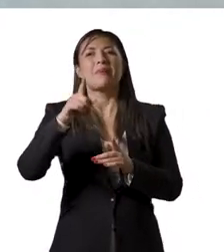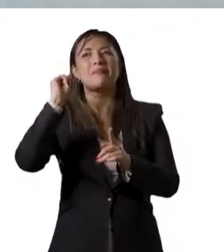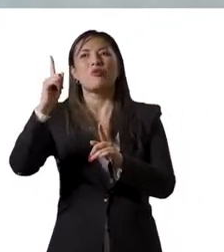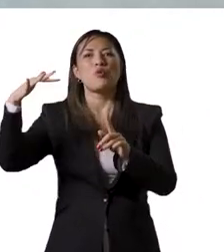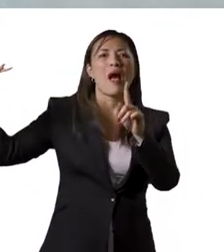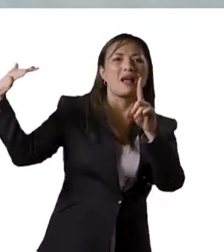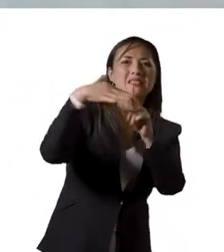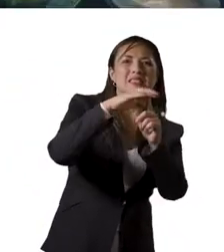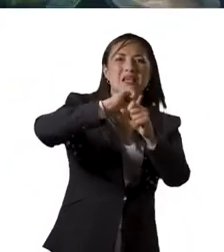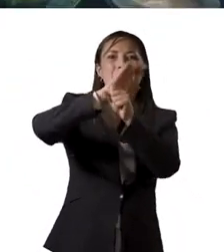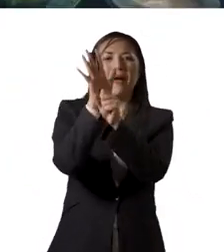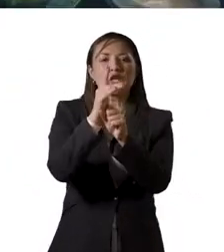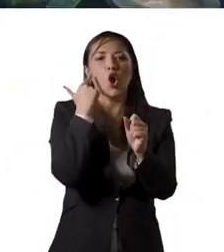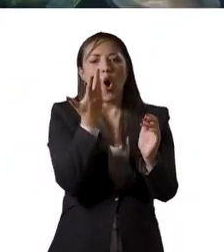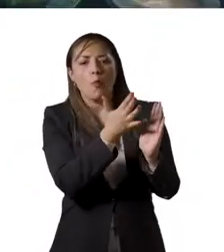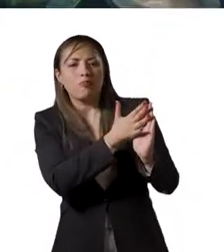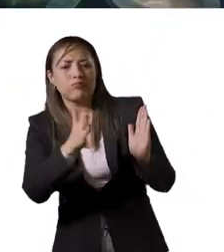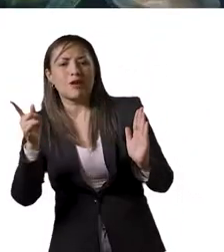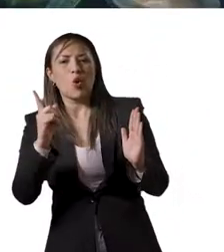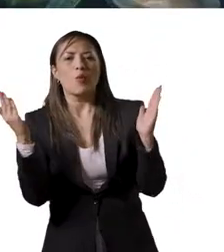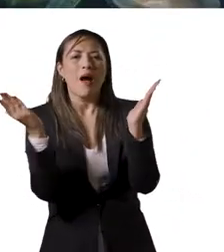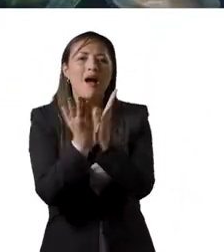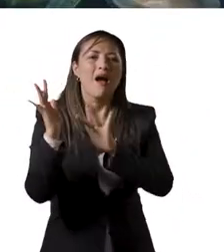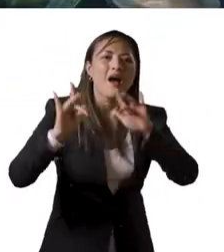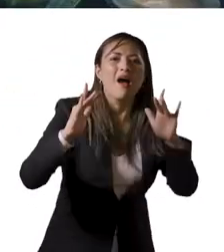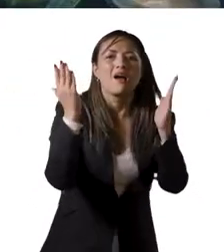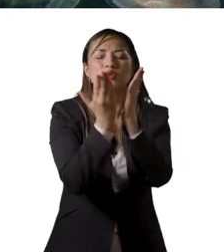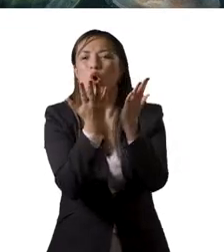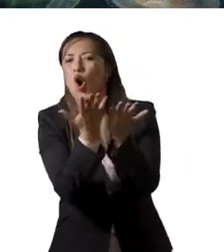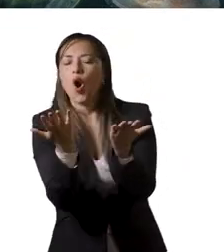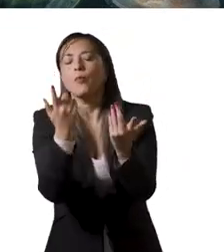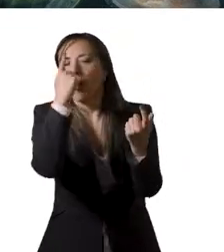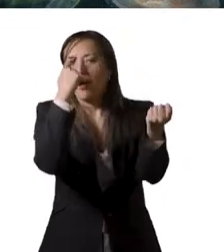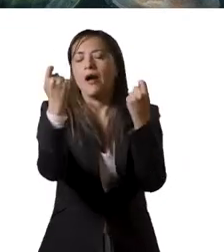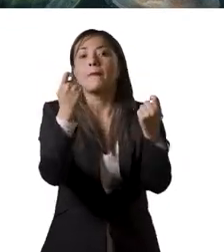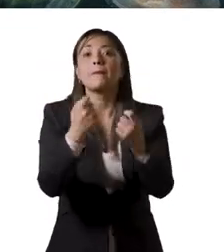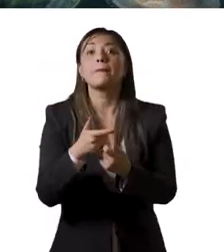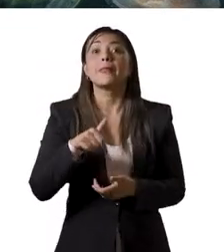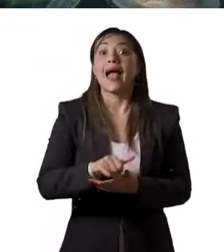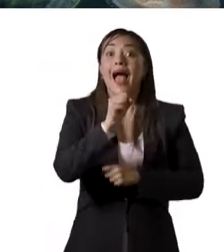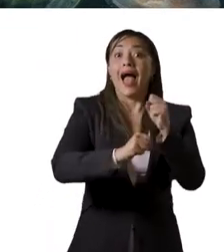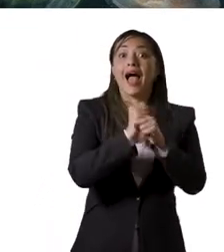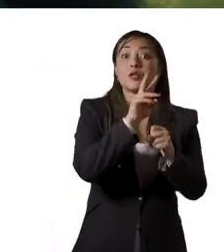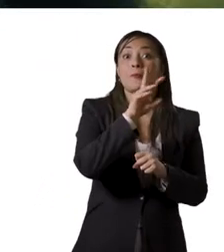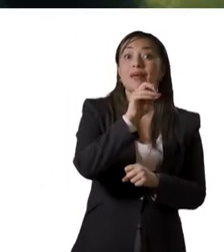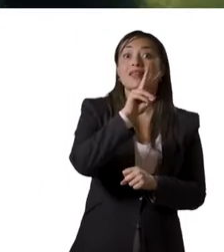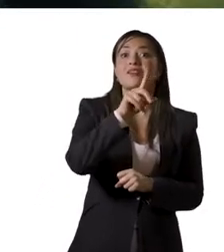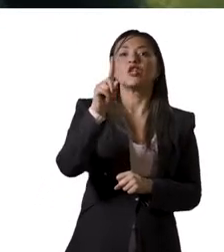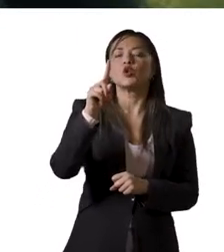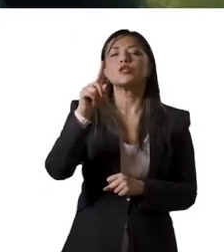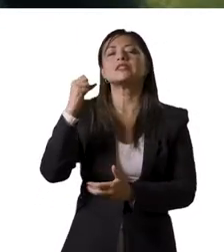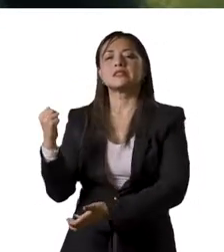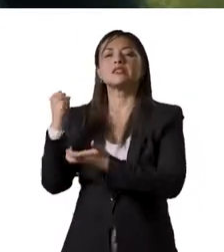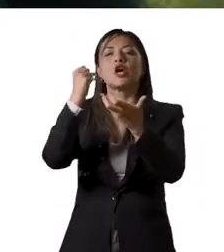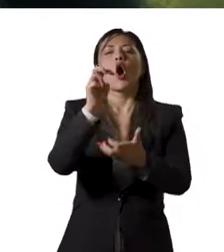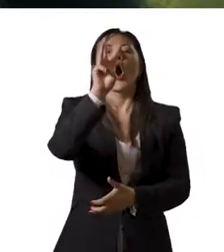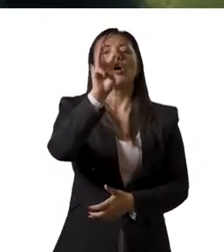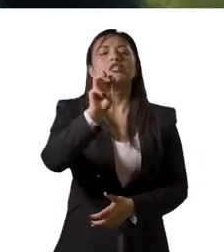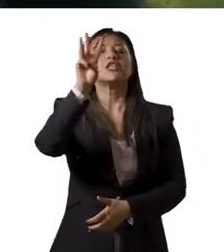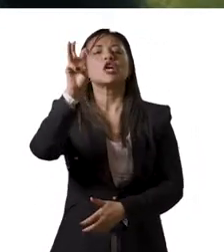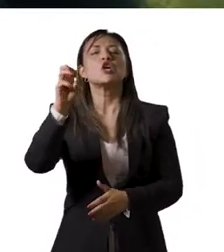bienestar para aliviar los efectos de la pandemia en la trayectoria universitaria de los estudiantes. Durante 2021,